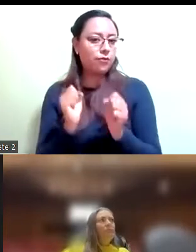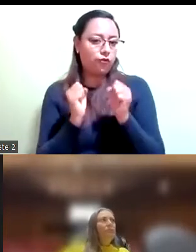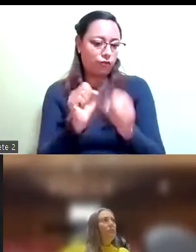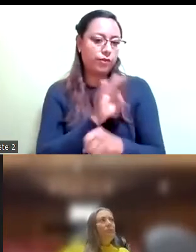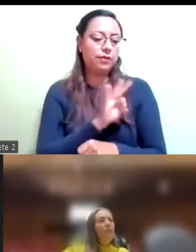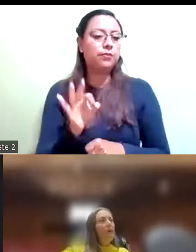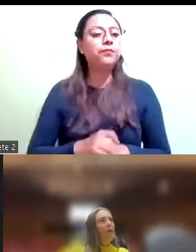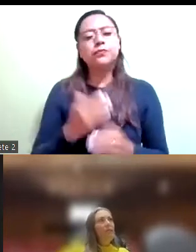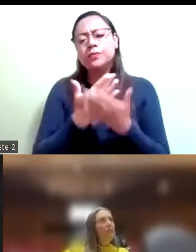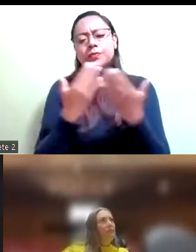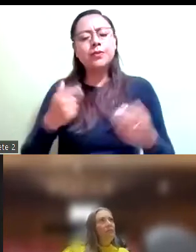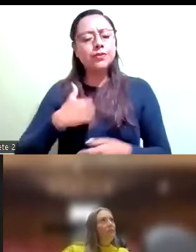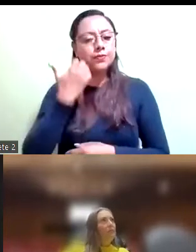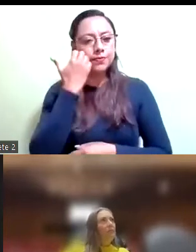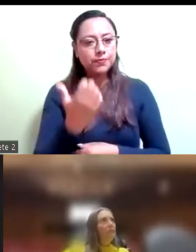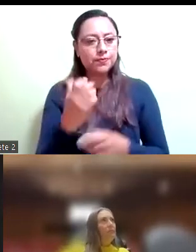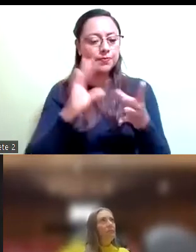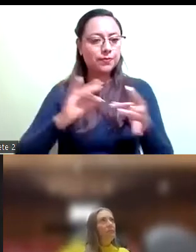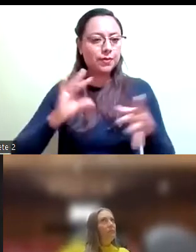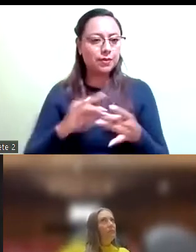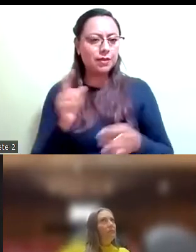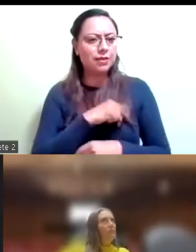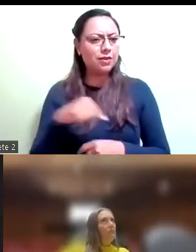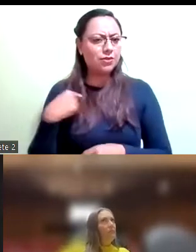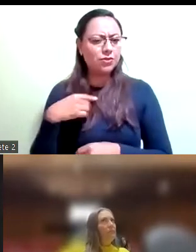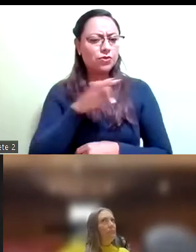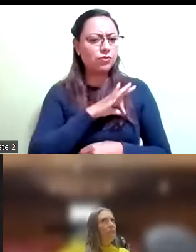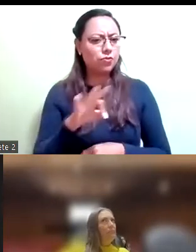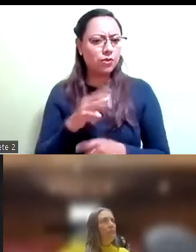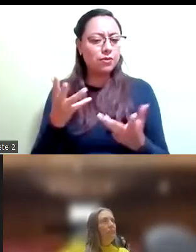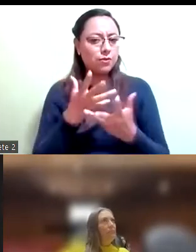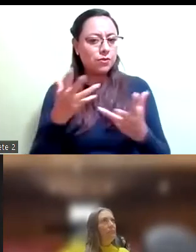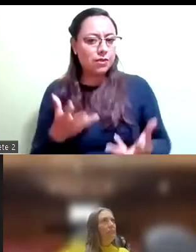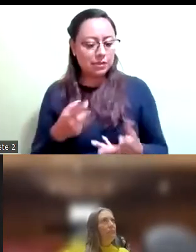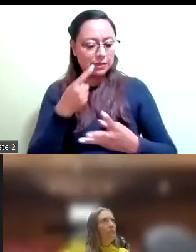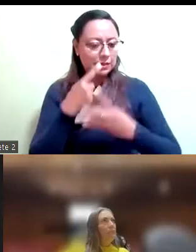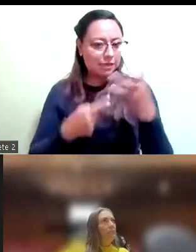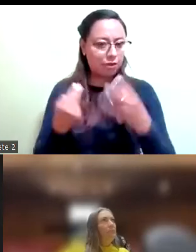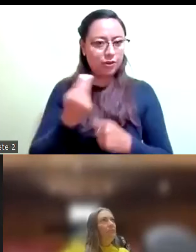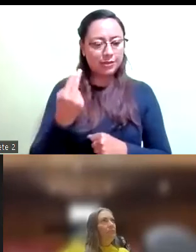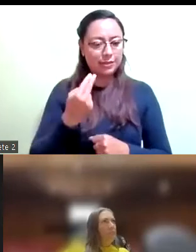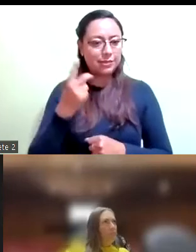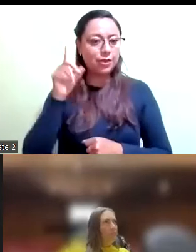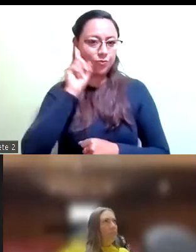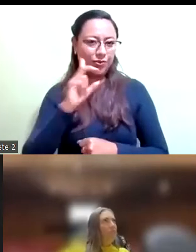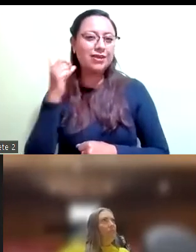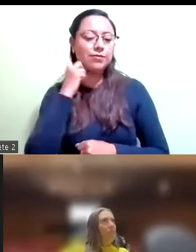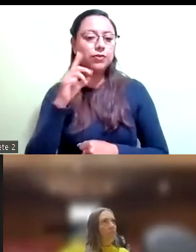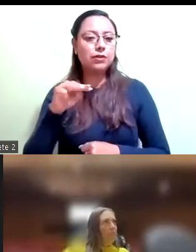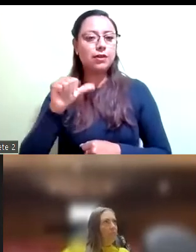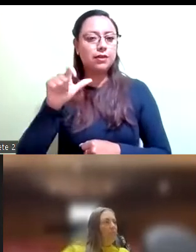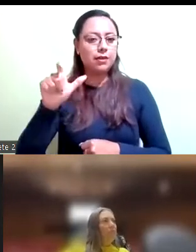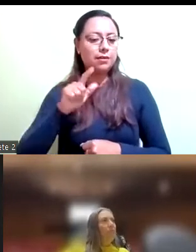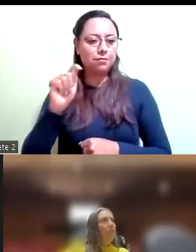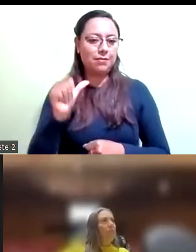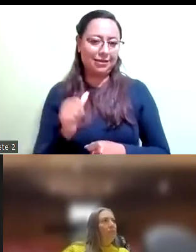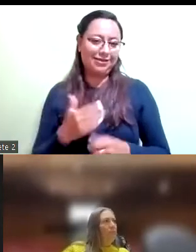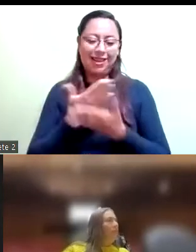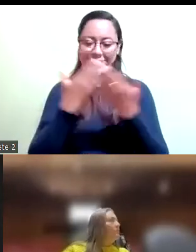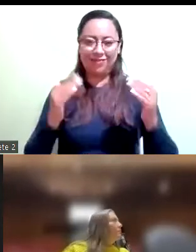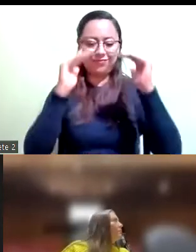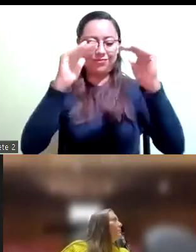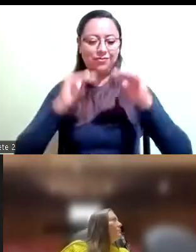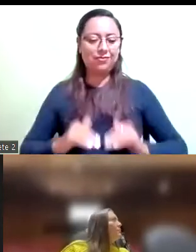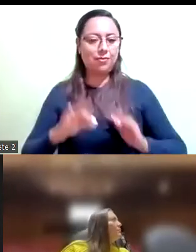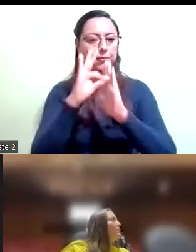comentar que podemos generar las acciones necesarias diputada maxta y continuamos con el orden del día si les